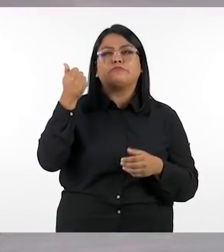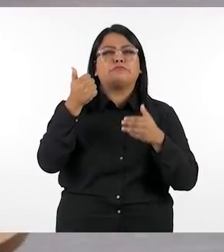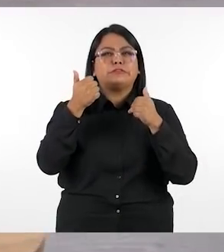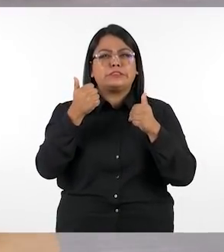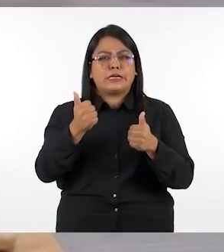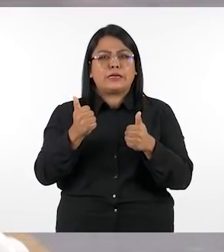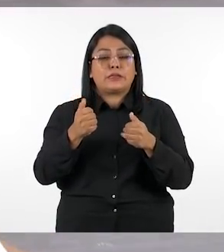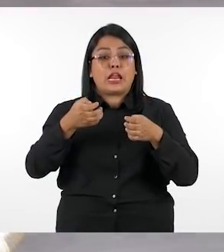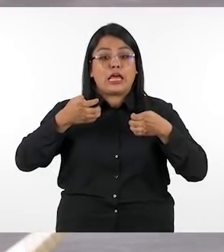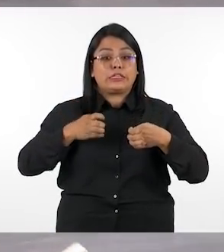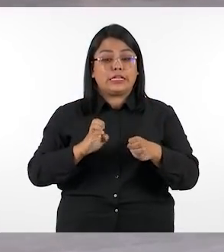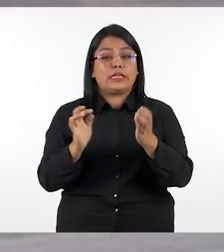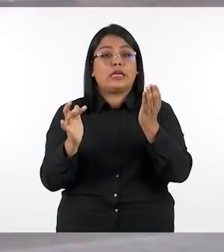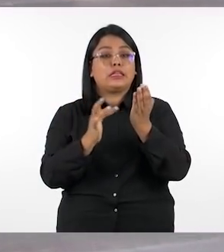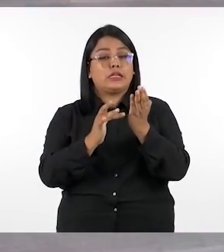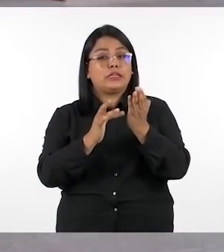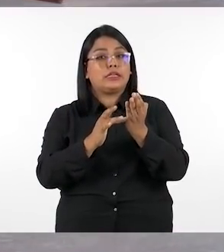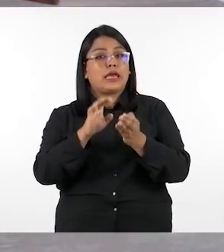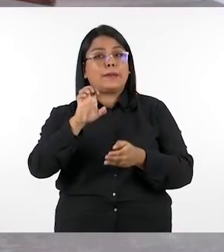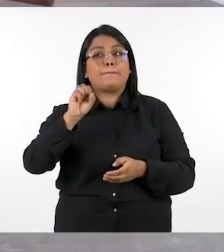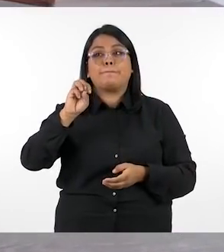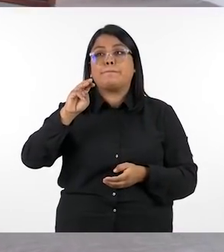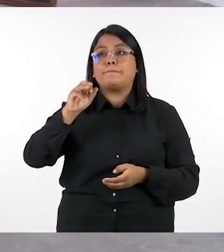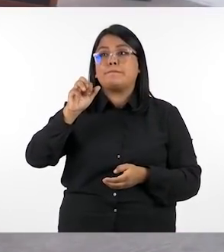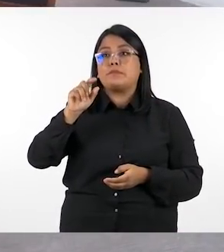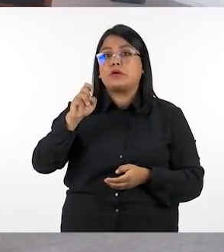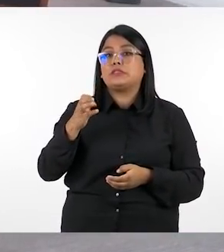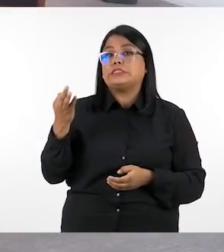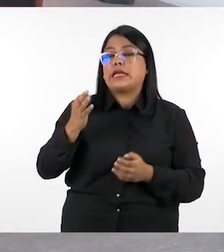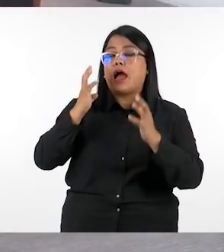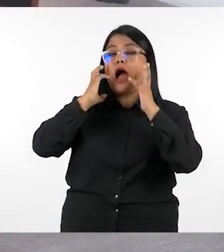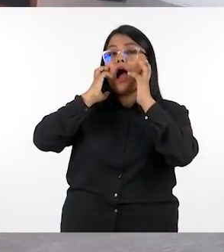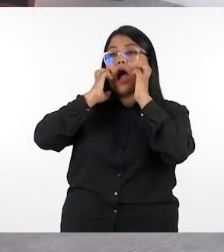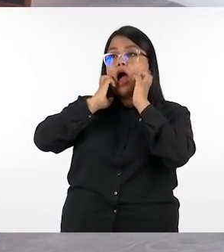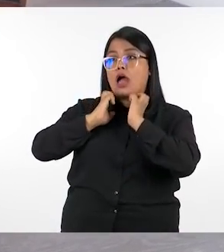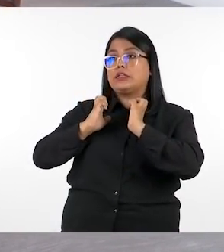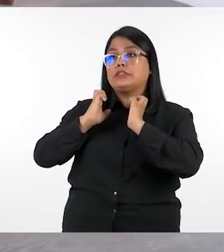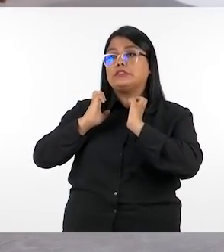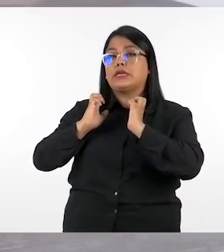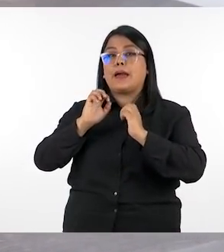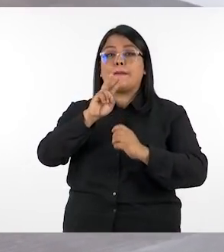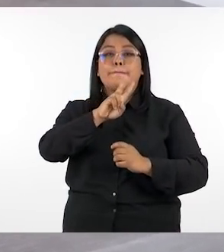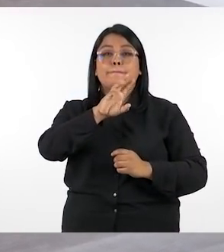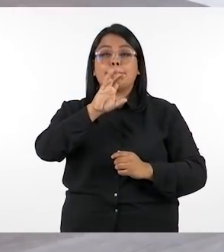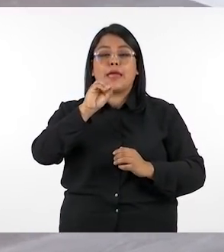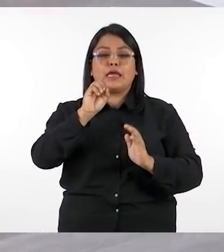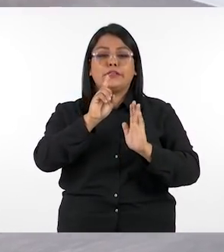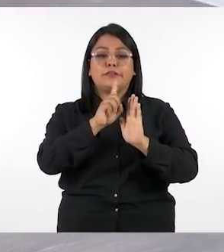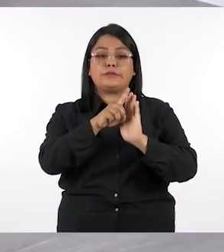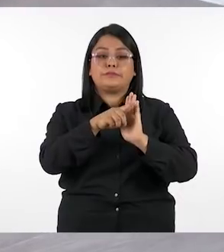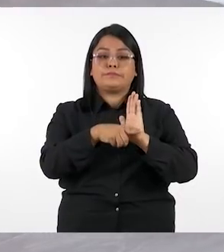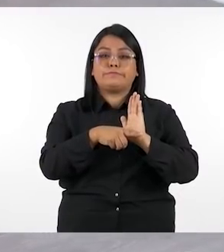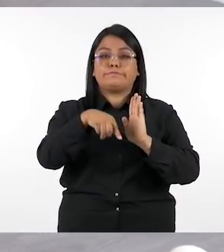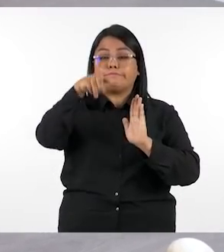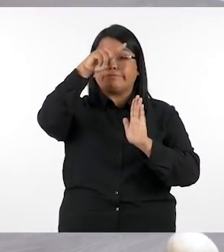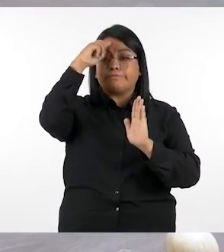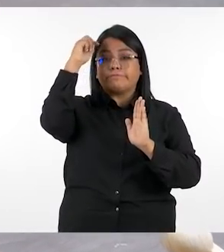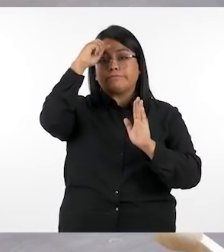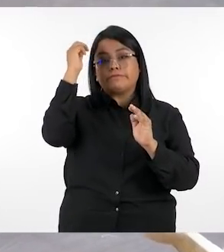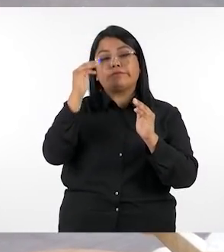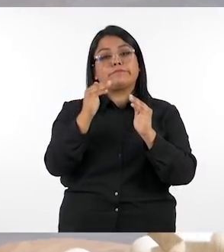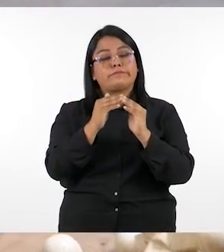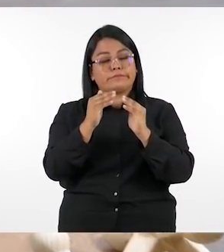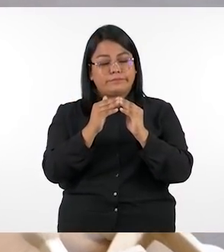con lo dicho en la estrategia técnica del mate pues se deben garantizar por lo menos 20 minutos de trabajo en casa